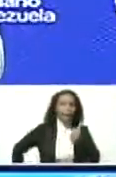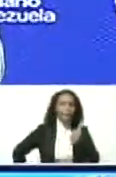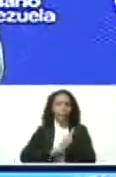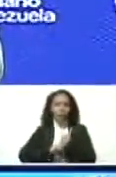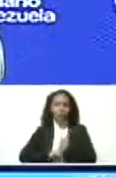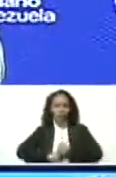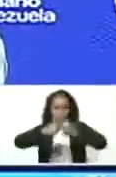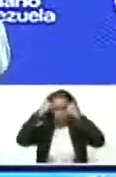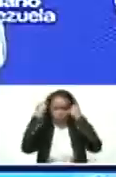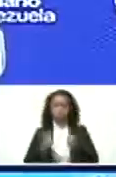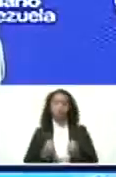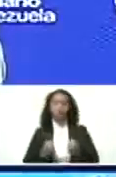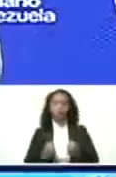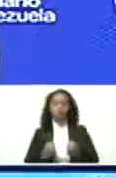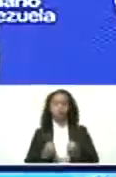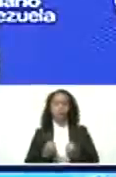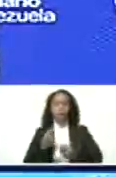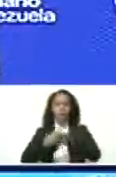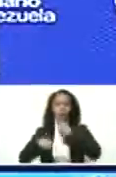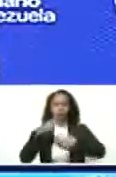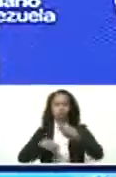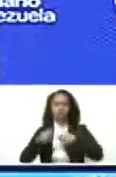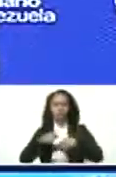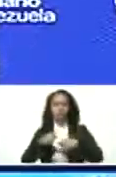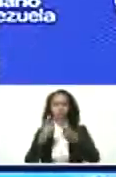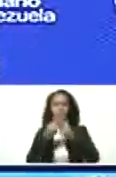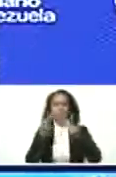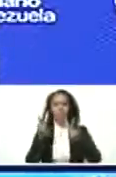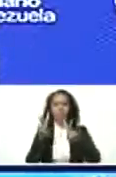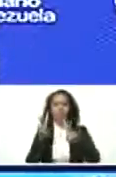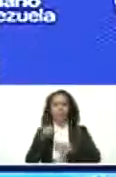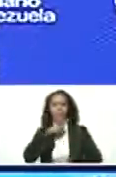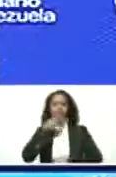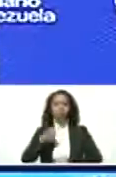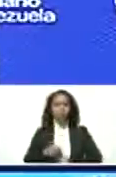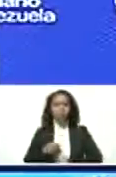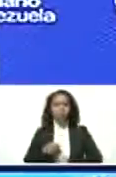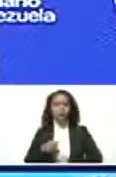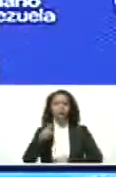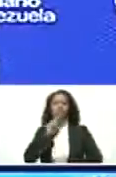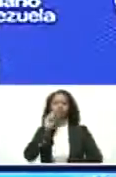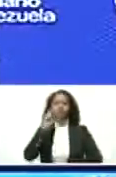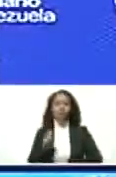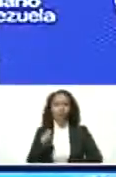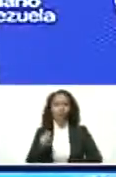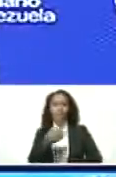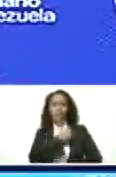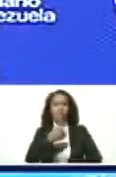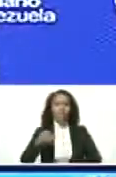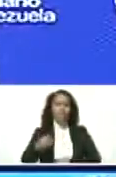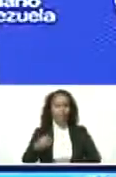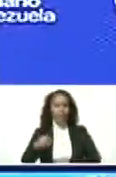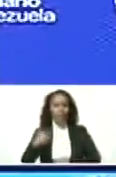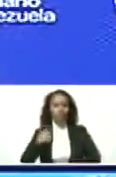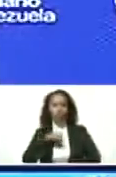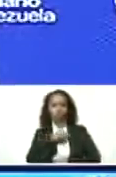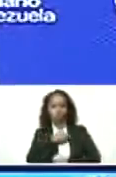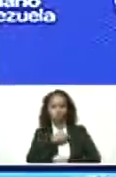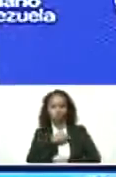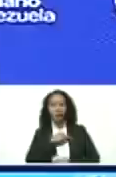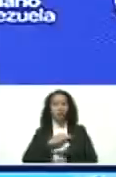firmemente las negociaciones de paz entre Rusia y Ucrania. Y aspiramos a